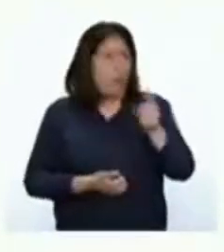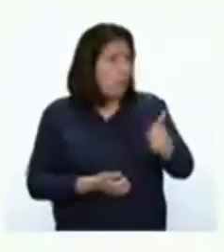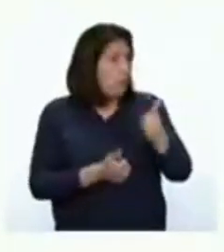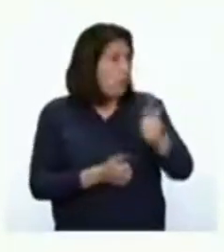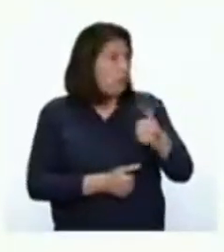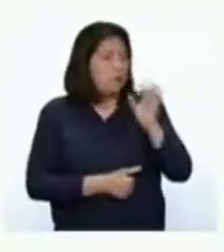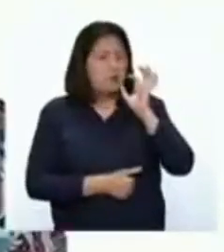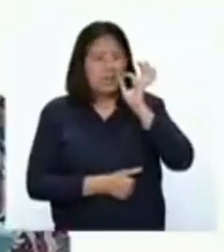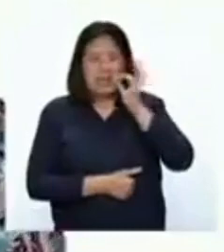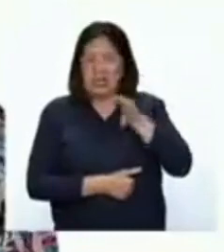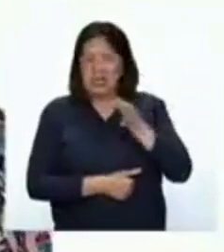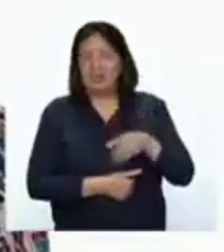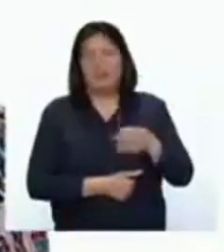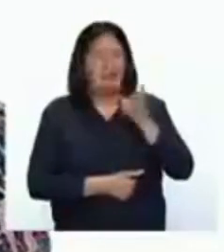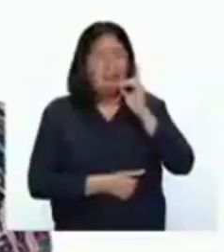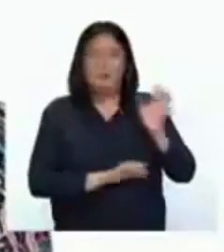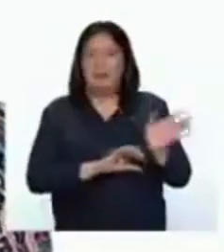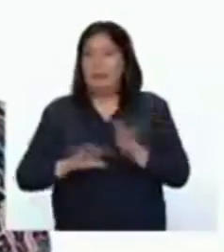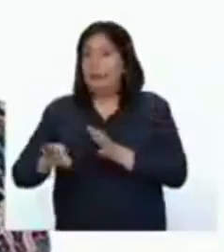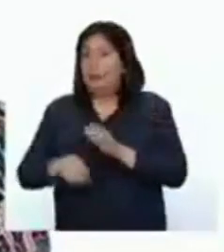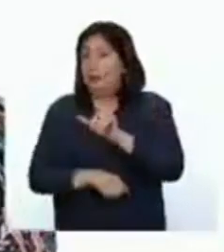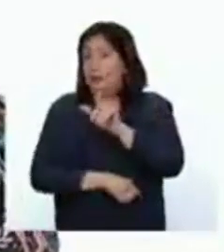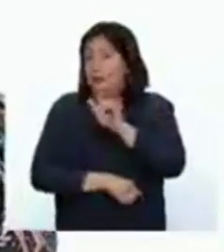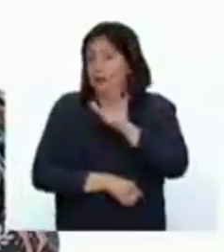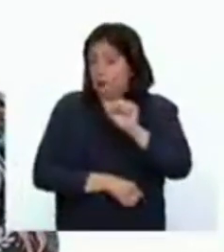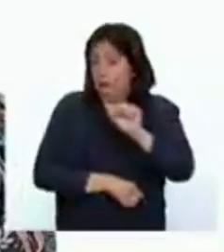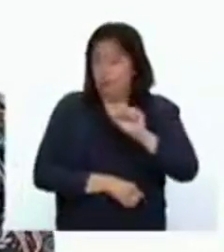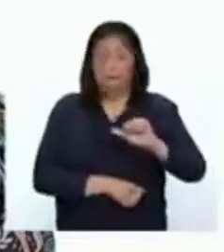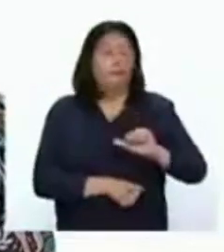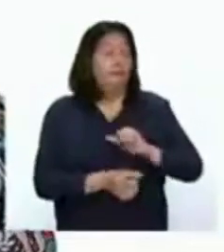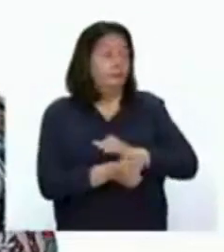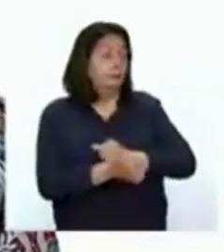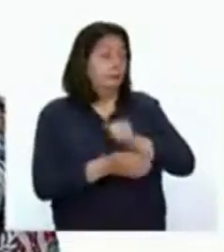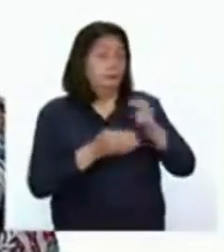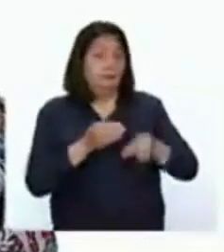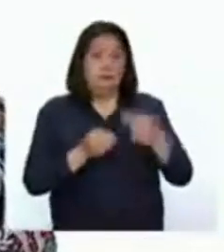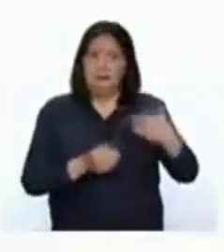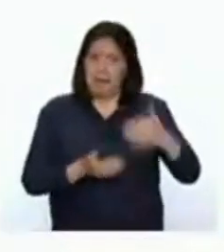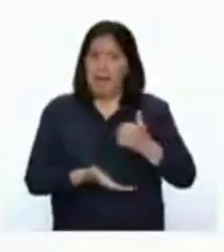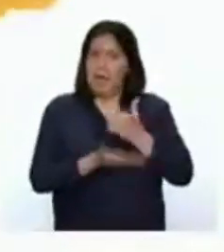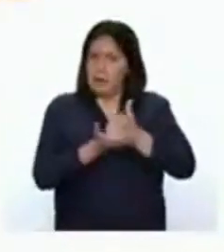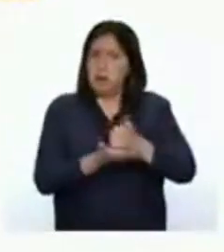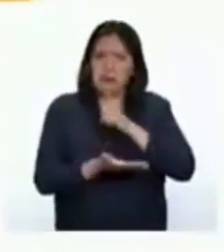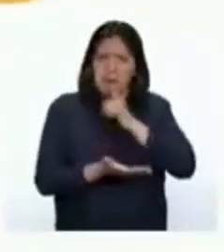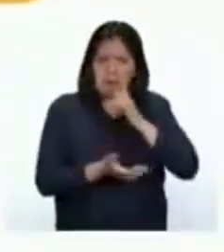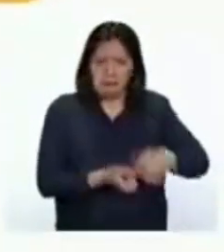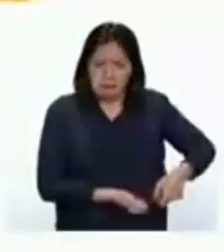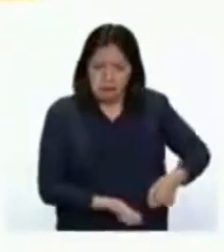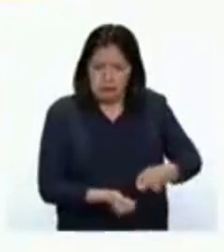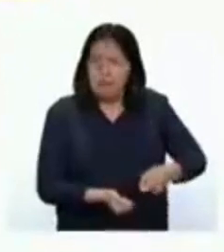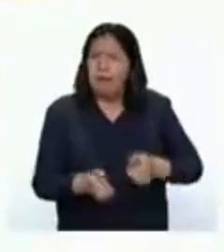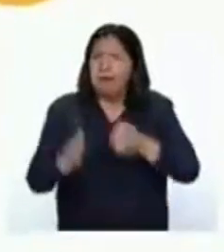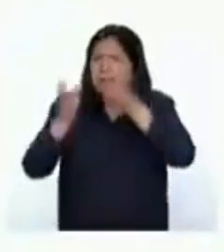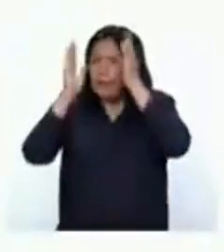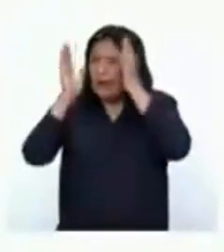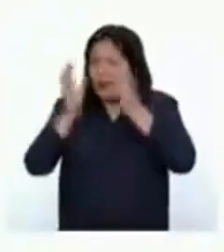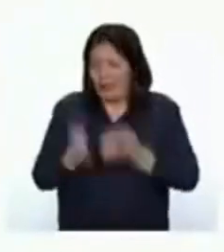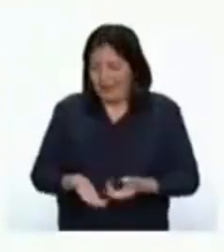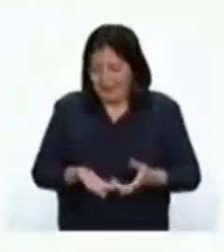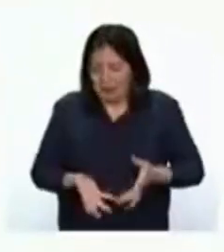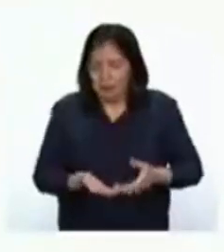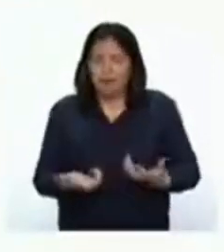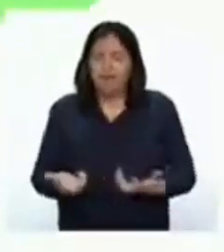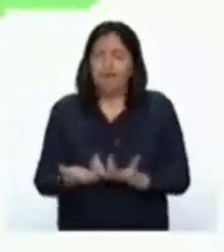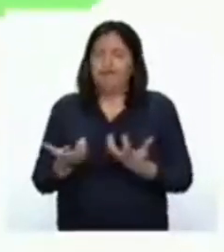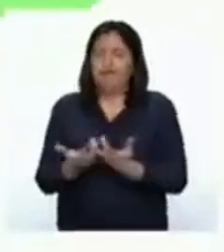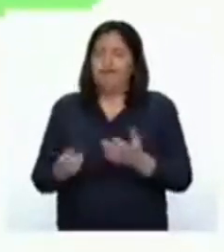delicioso desayuno. Luis de Ancash nos cuenta que siempre ayuda a su padre en la chacra y cuando cultivan brócoli hacen una ensalada muy